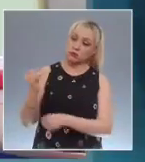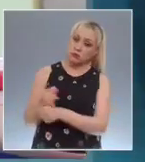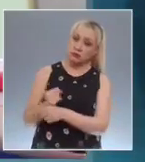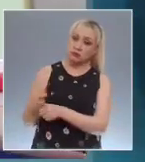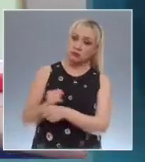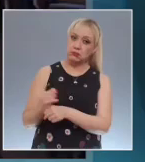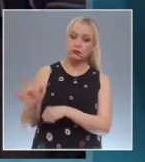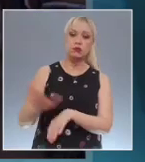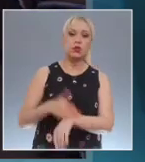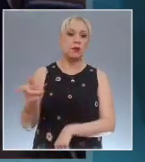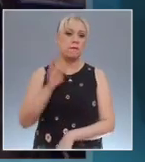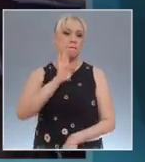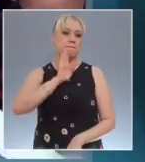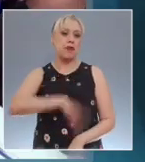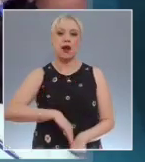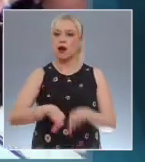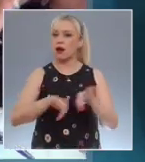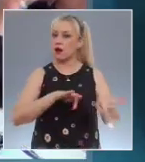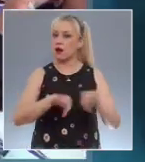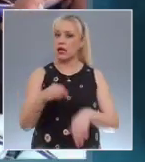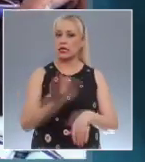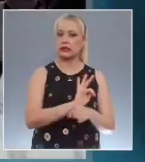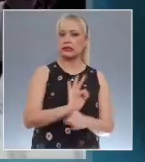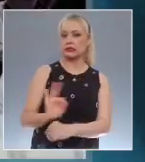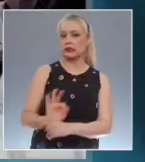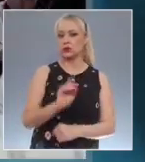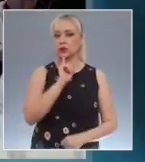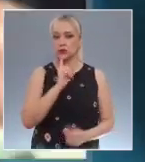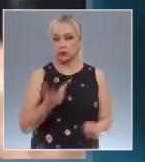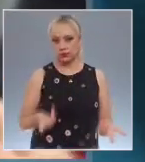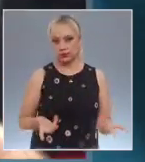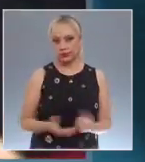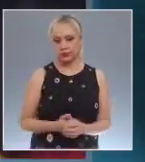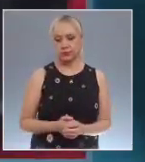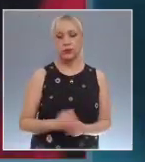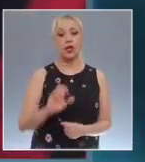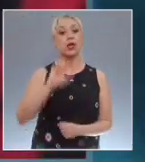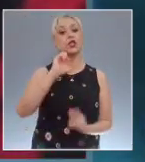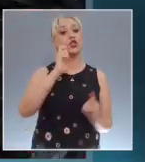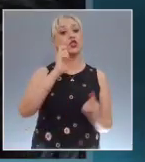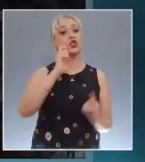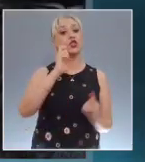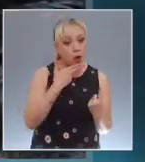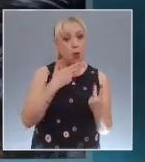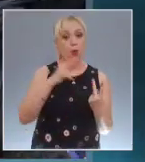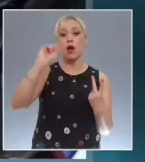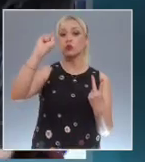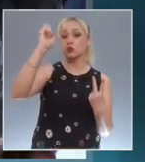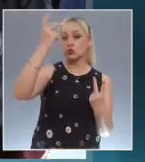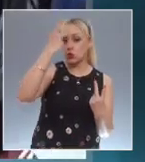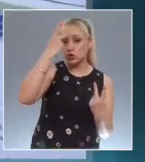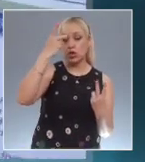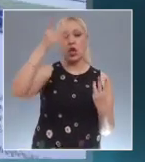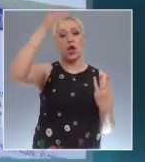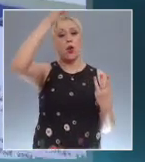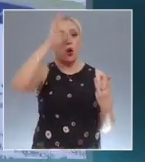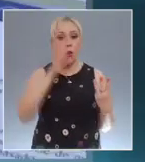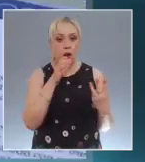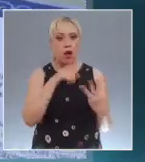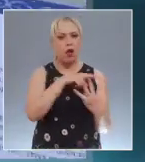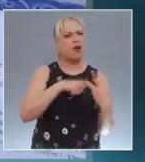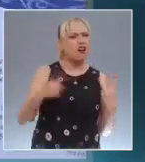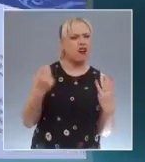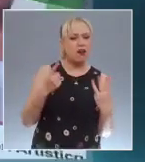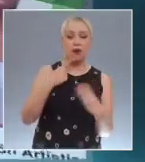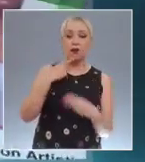Autoridades de Jalisco, Chihuahua, San Luis Potosí y Coahuila anunciaron que en sus respectivos estados no se distribuirán los libros de